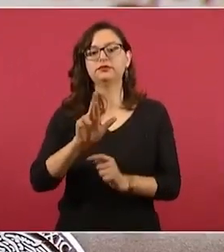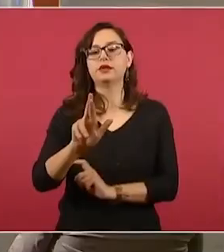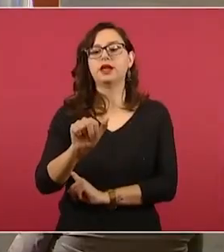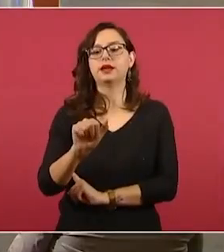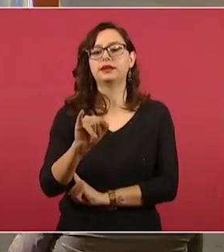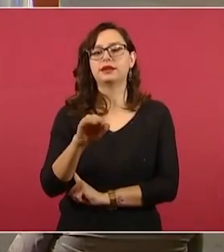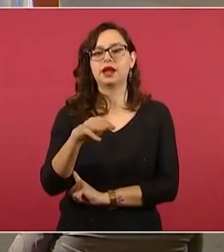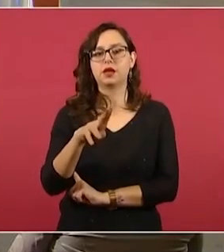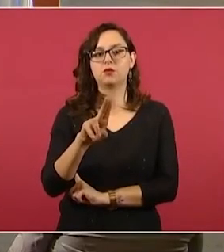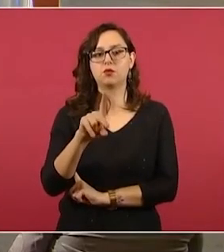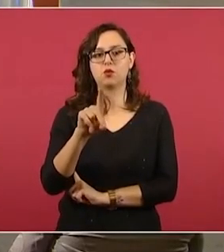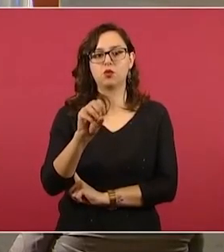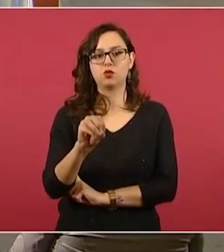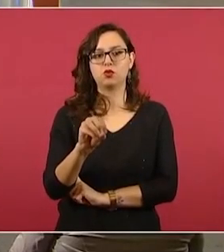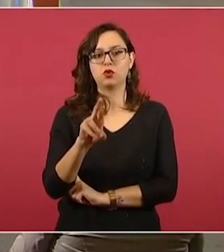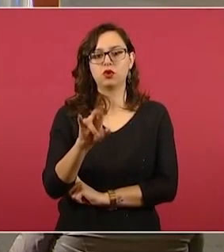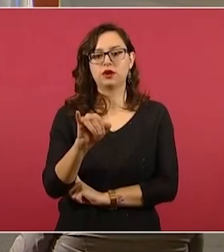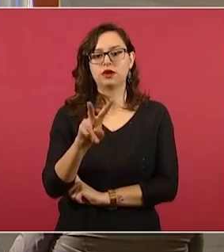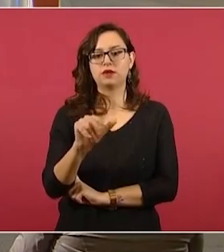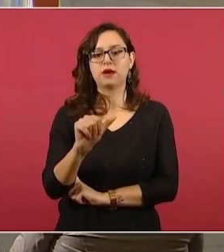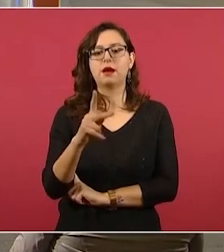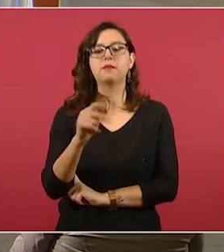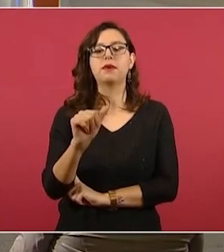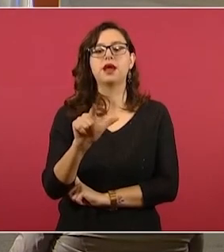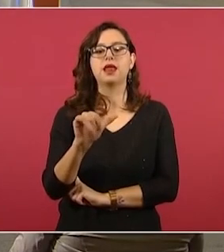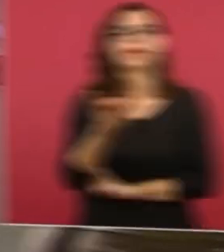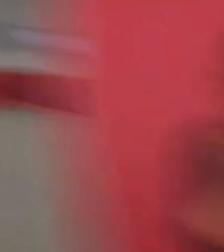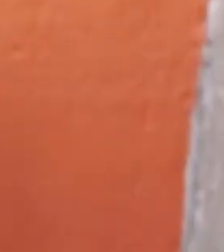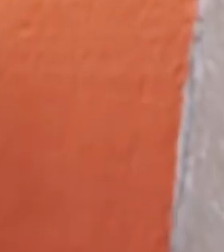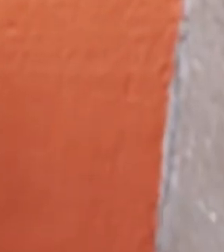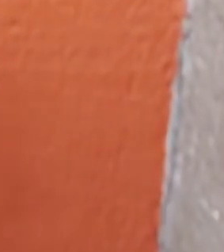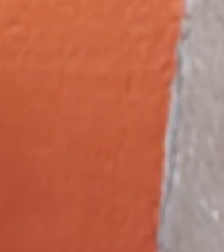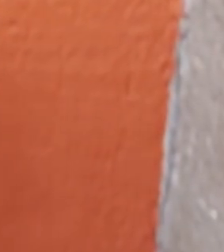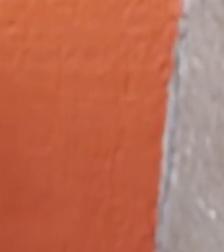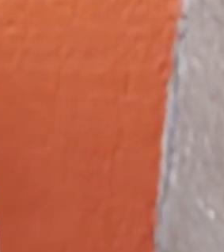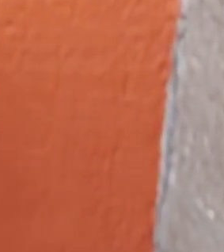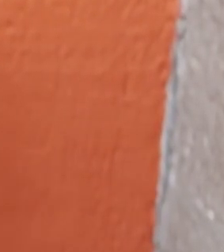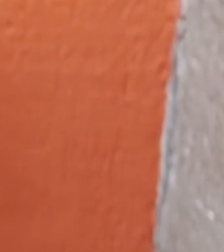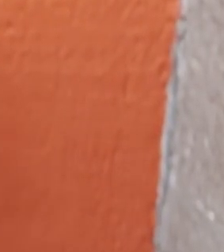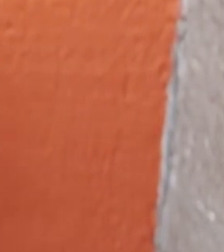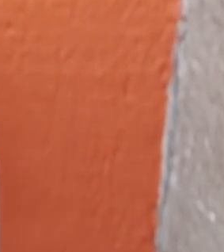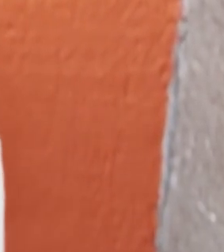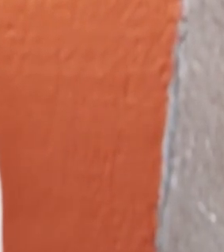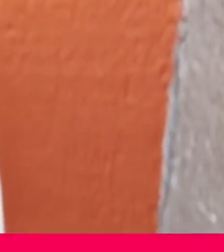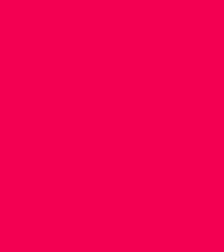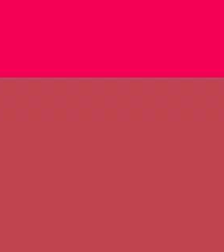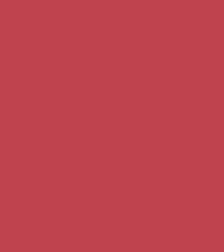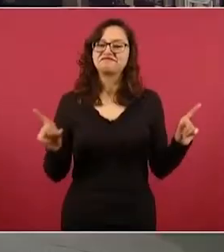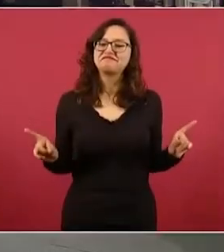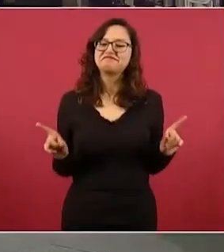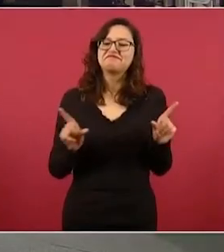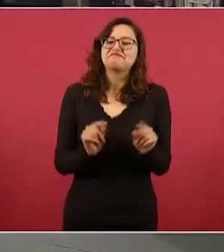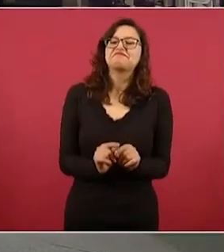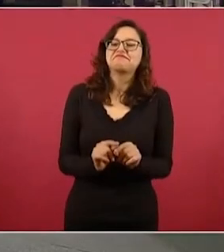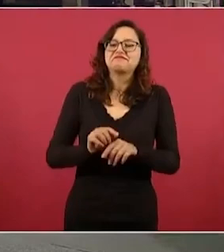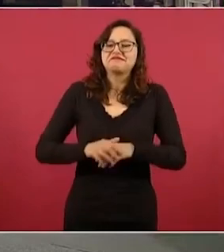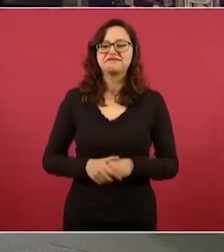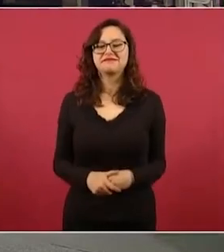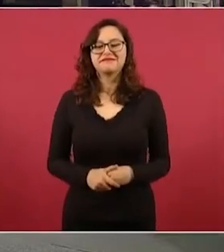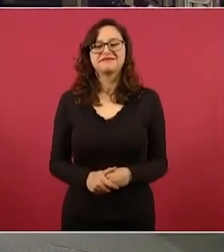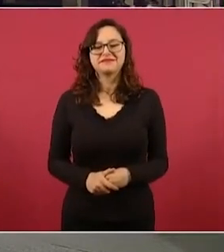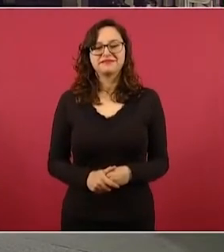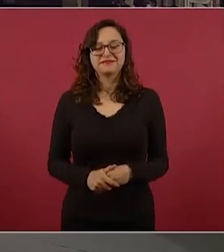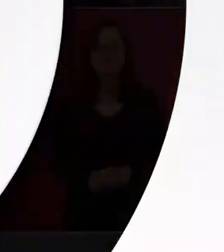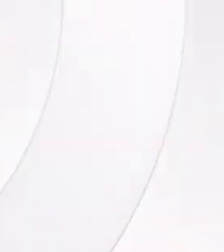Riva Palacio, que se ha ganado a pulso un lugar en esta sección. Solo por Regeneración MX. Entonces, ¿cuánto, señor